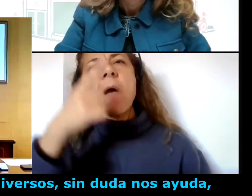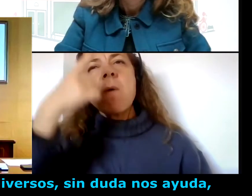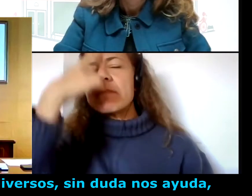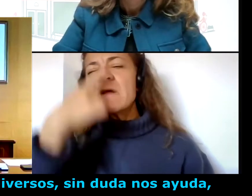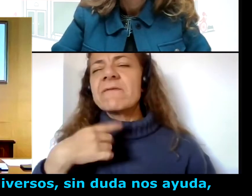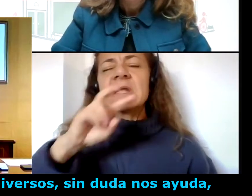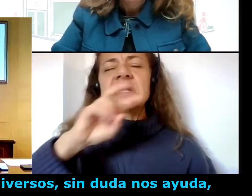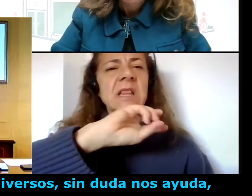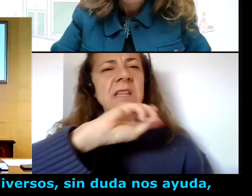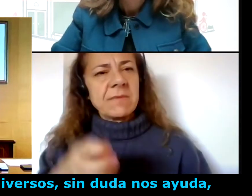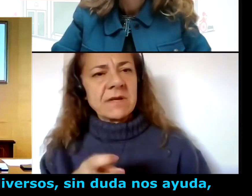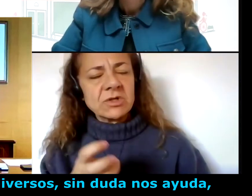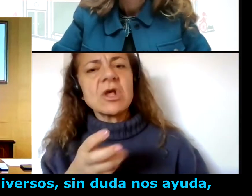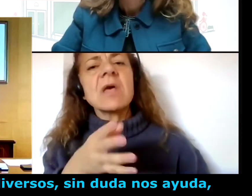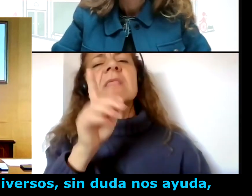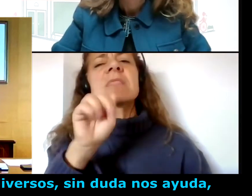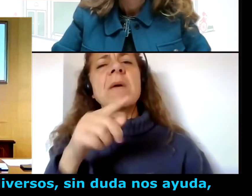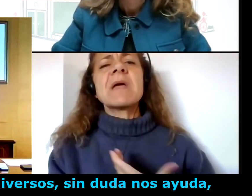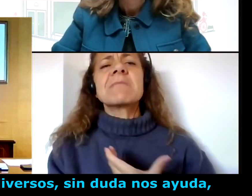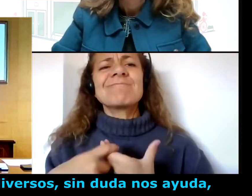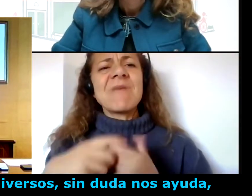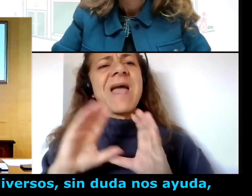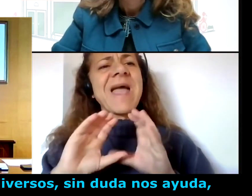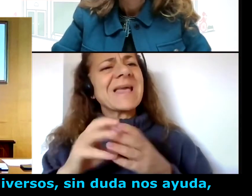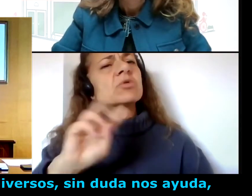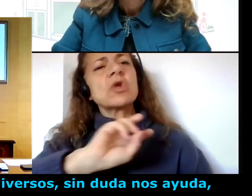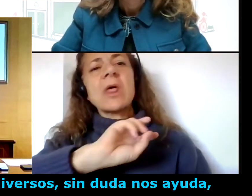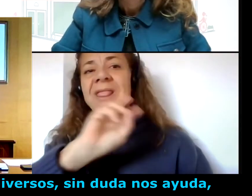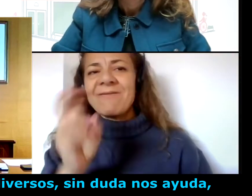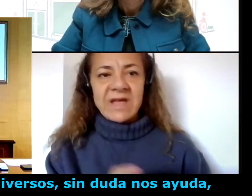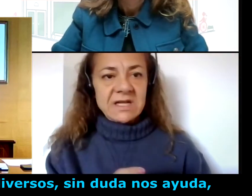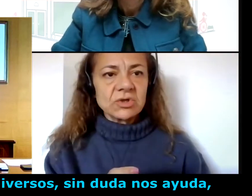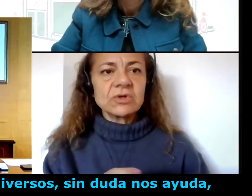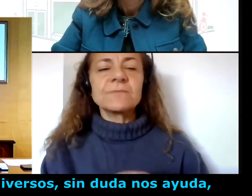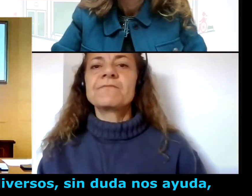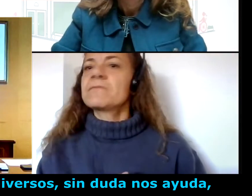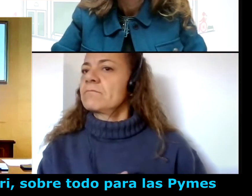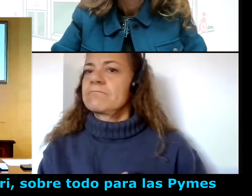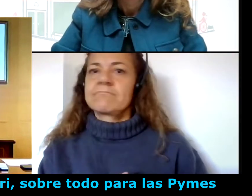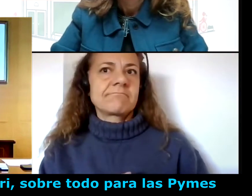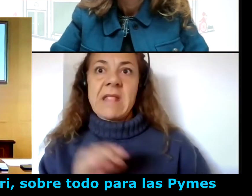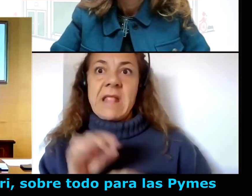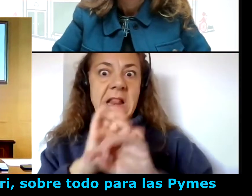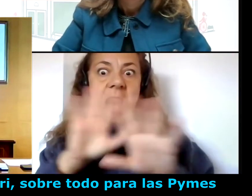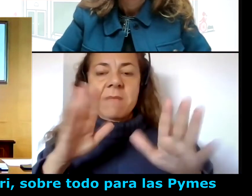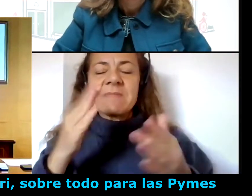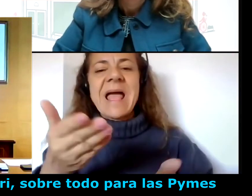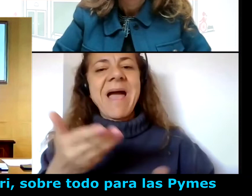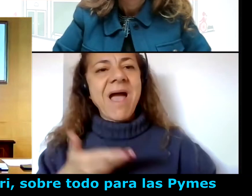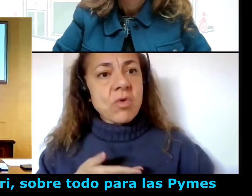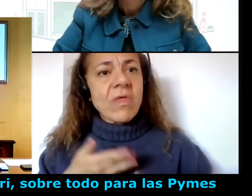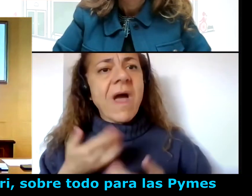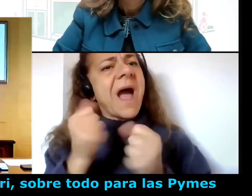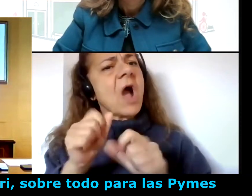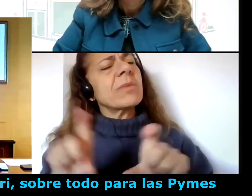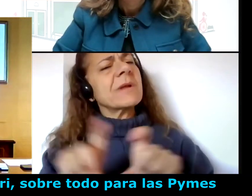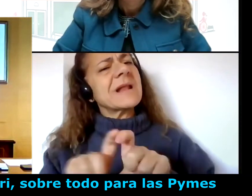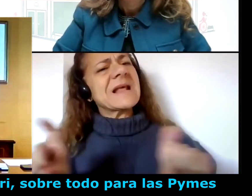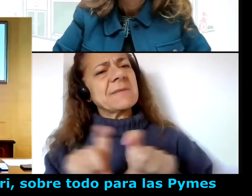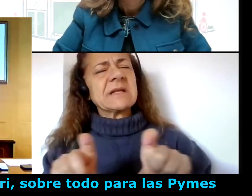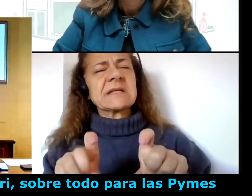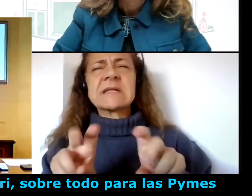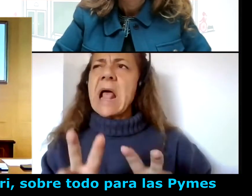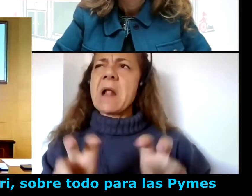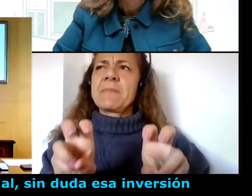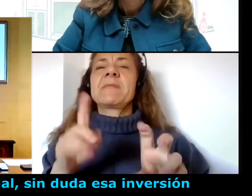diversos, el hecho de contar con equipos diversos, sin duda nos ayuda, aunque para las empresas a priori, y